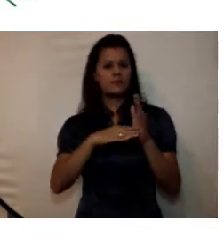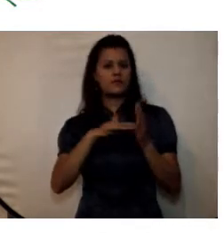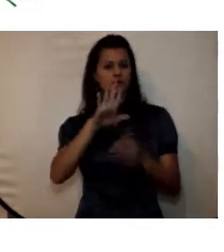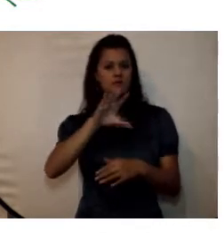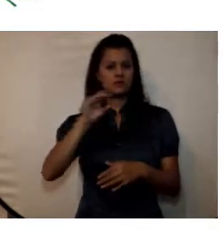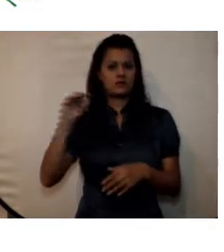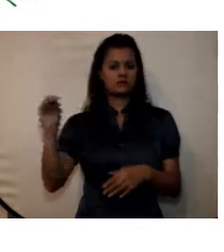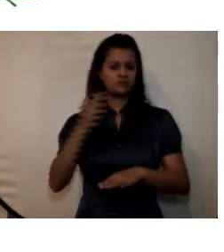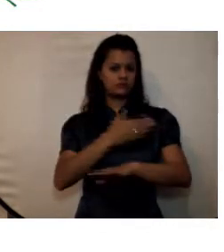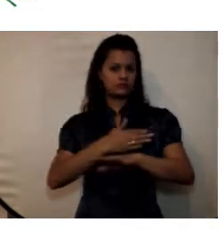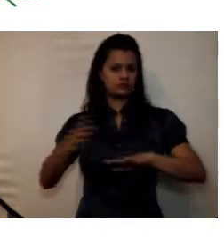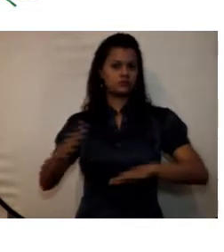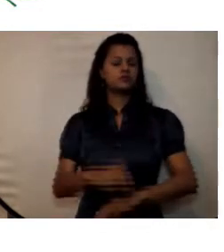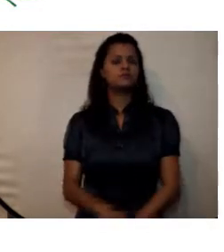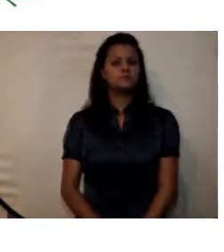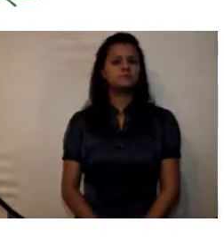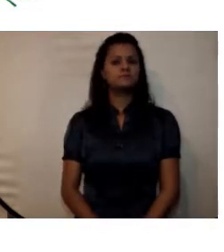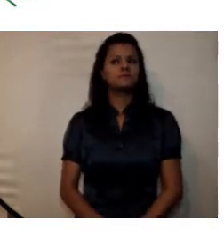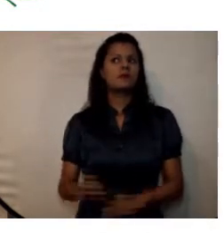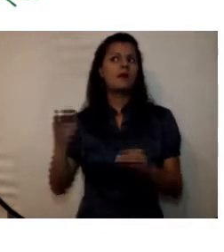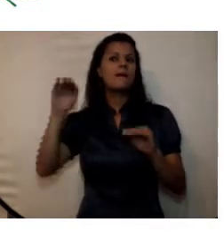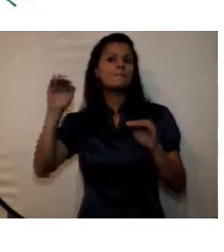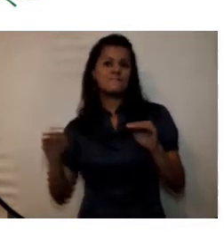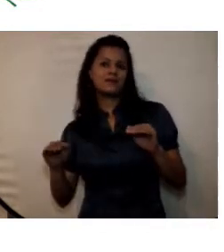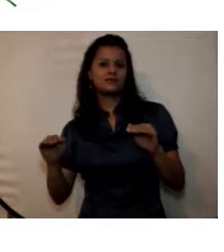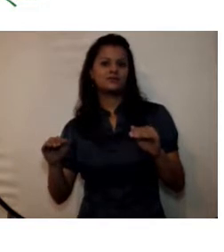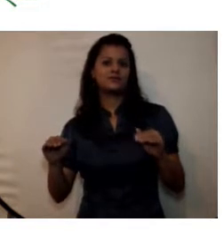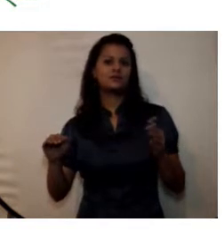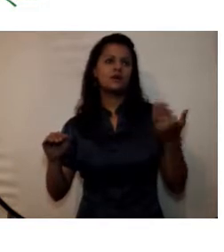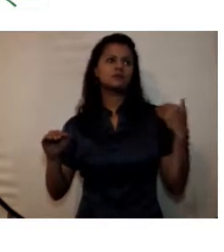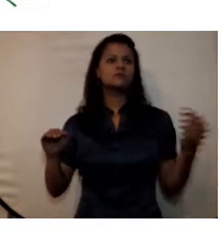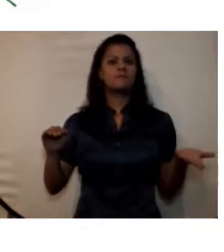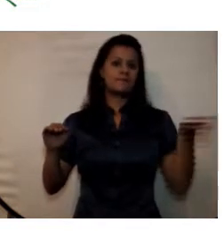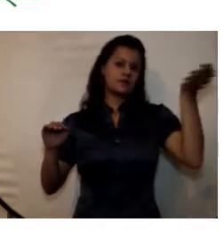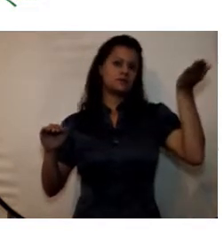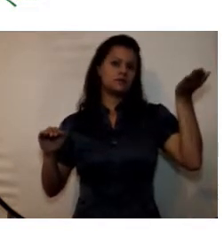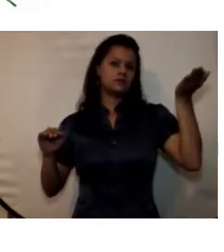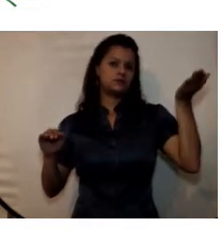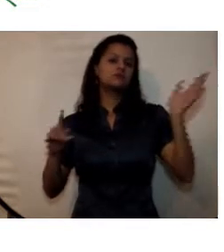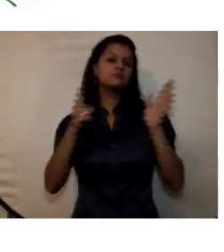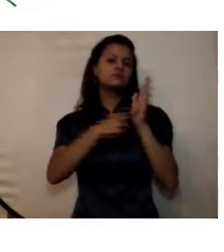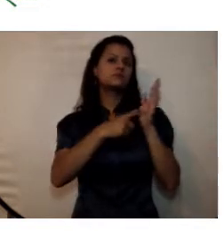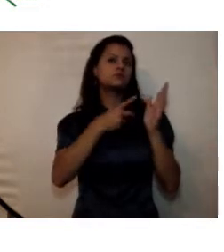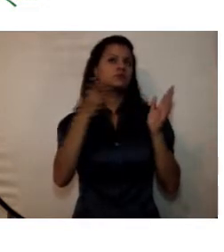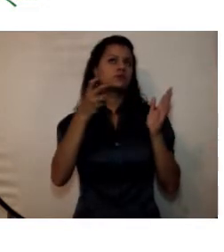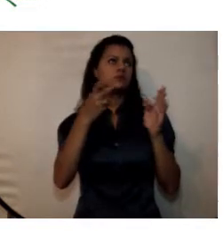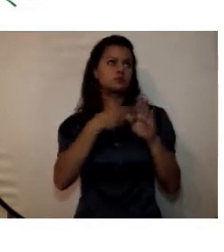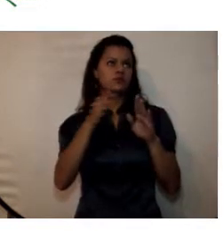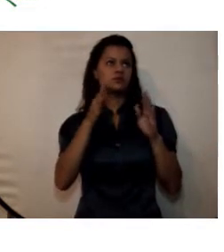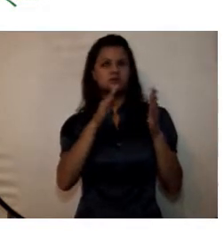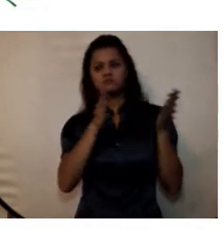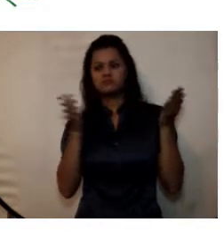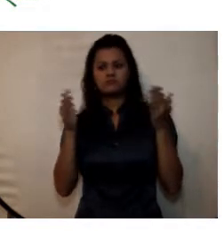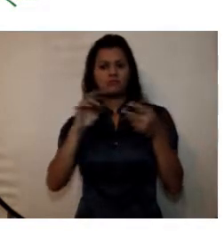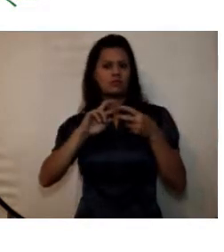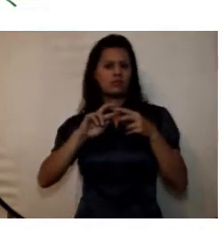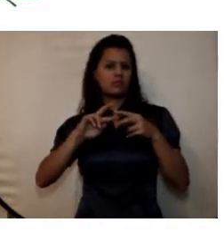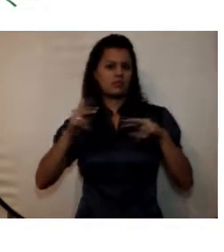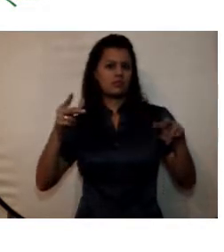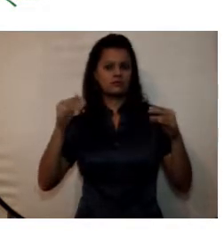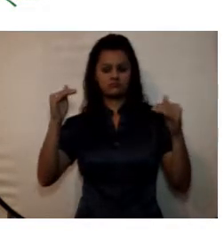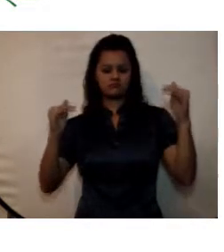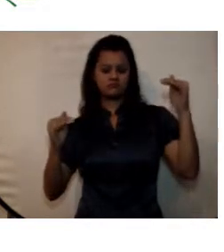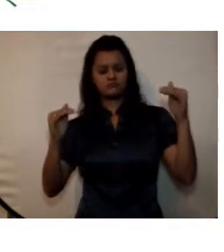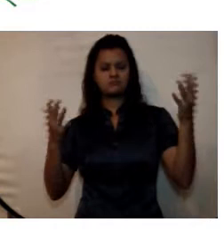una disminución respecto al año anterior de 1.200 millones y aquí hay tres factores que incidieron en